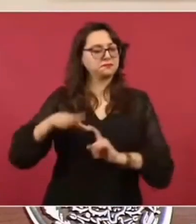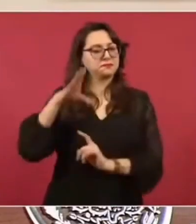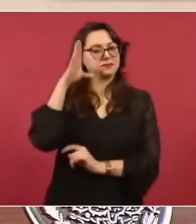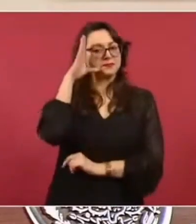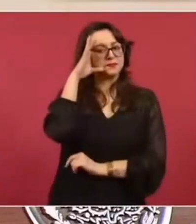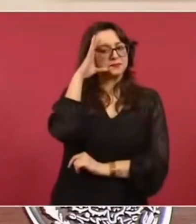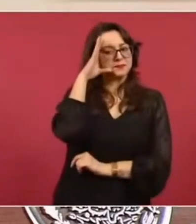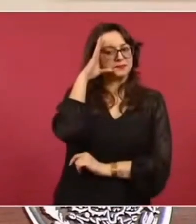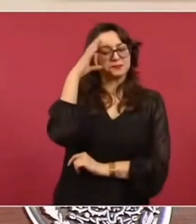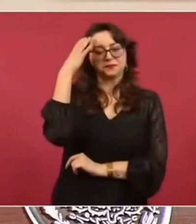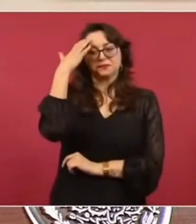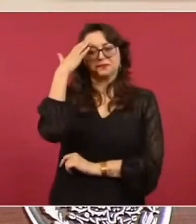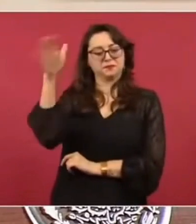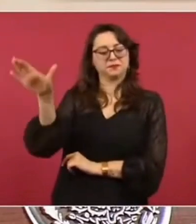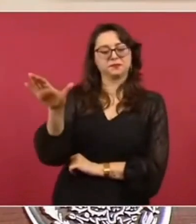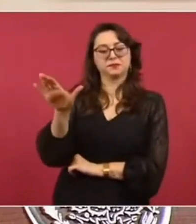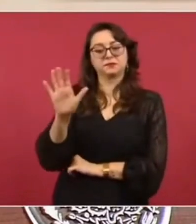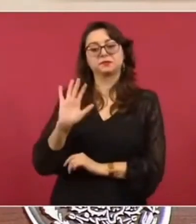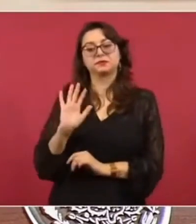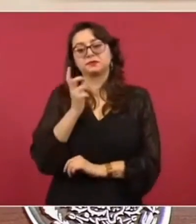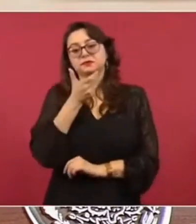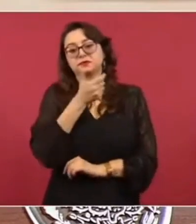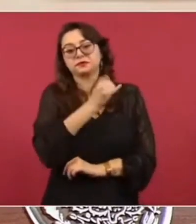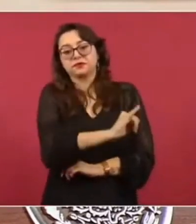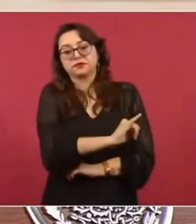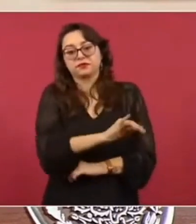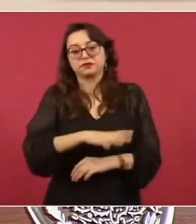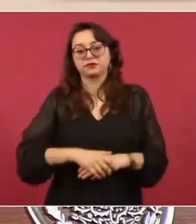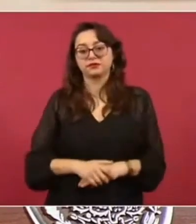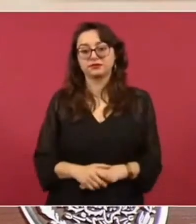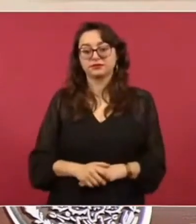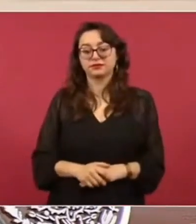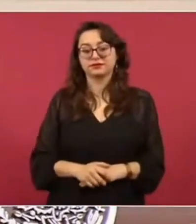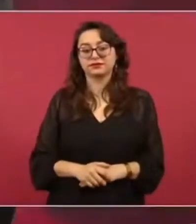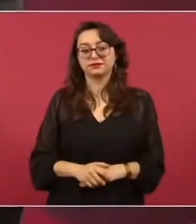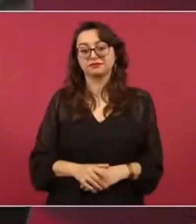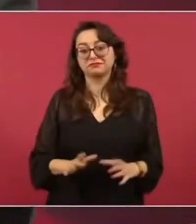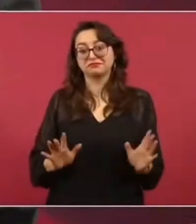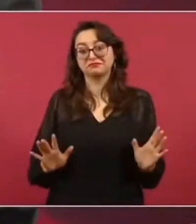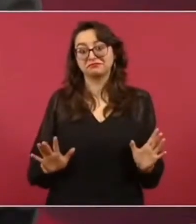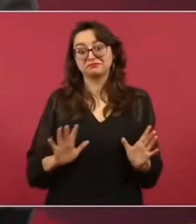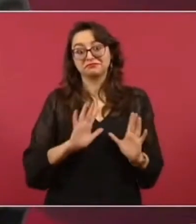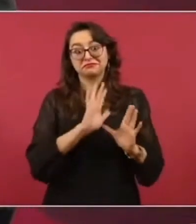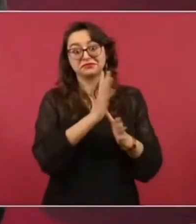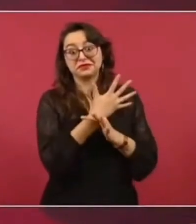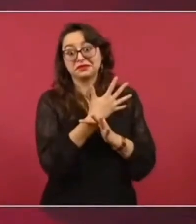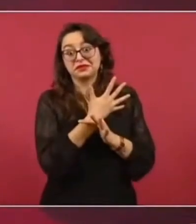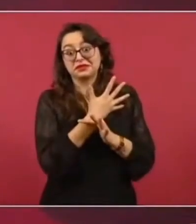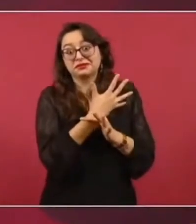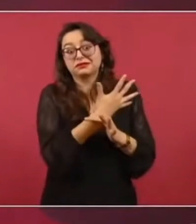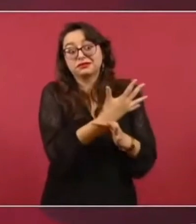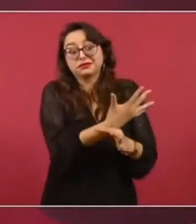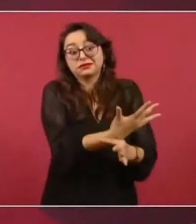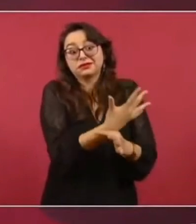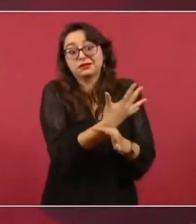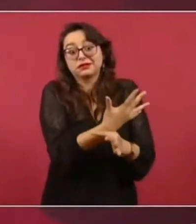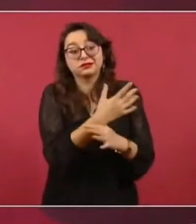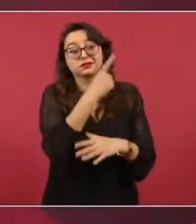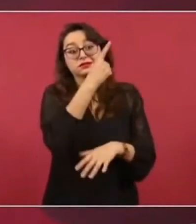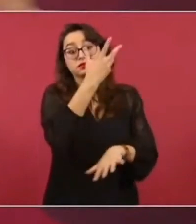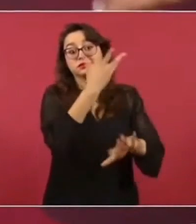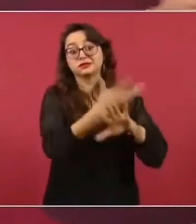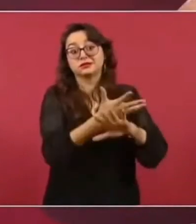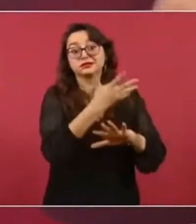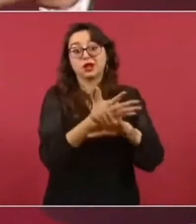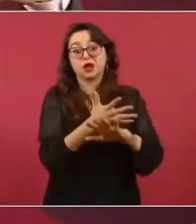Imagínense decir que no se venden armas en Estados Unidos de